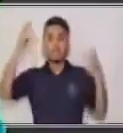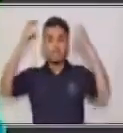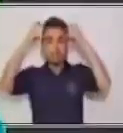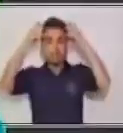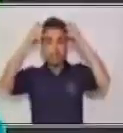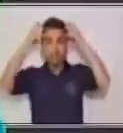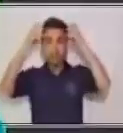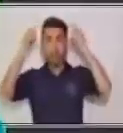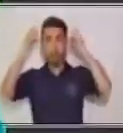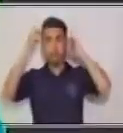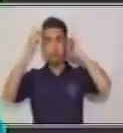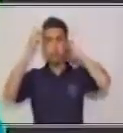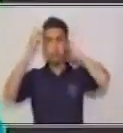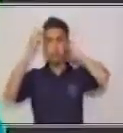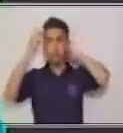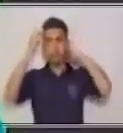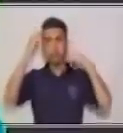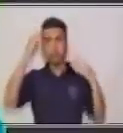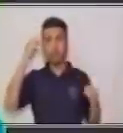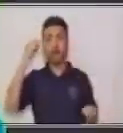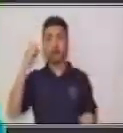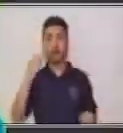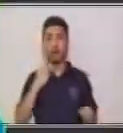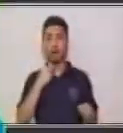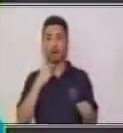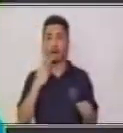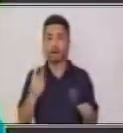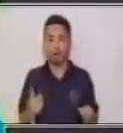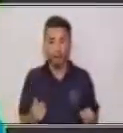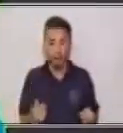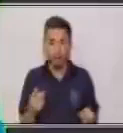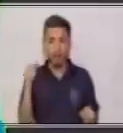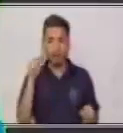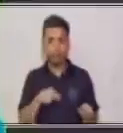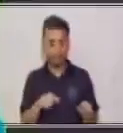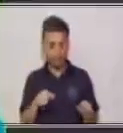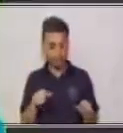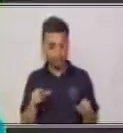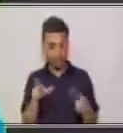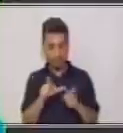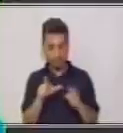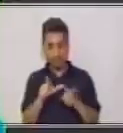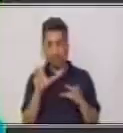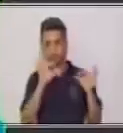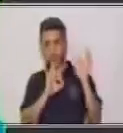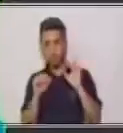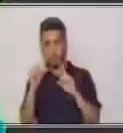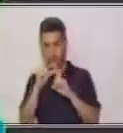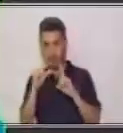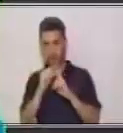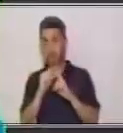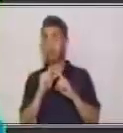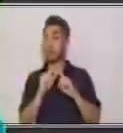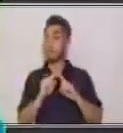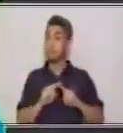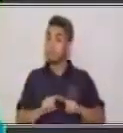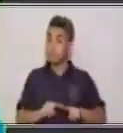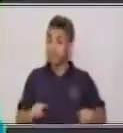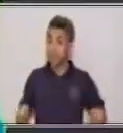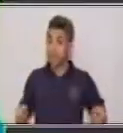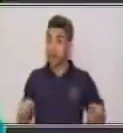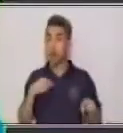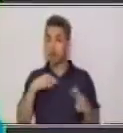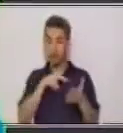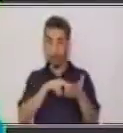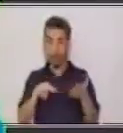y está emitiendo el sonido de esas letras y de esas palabras. Pero cuando leemos